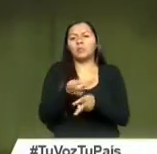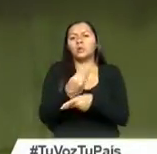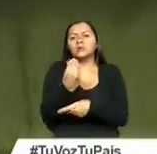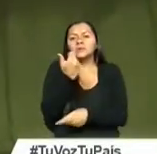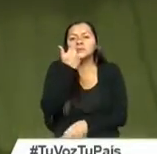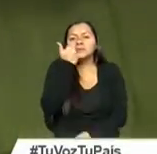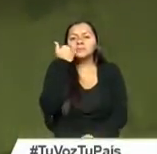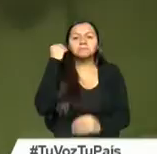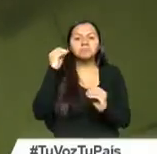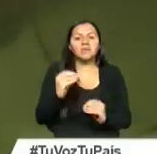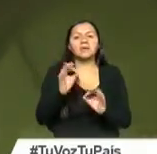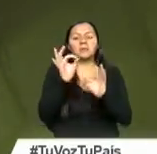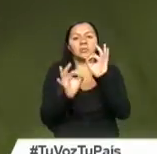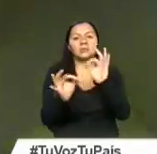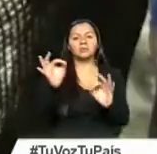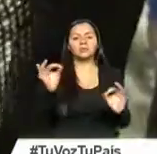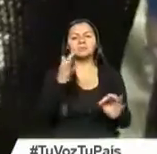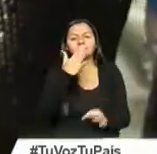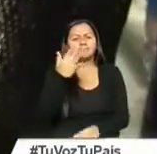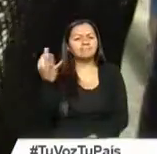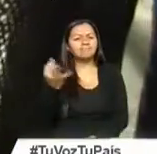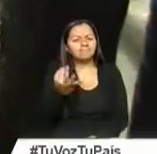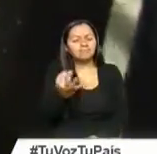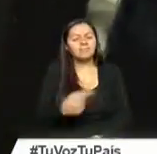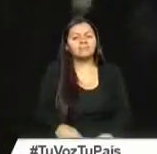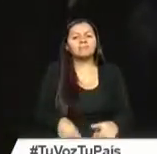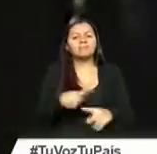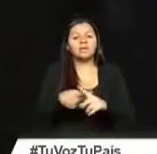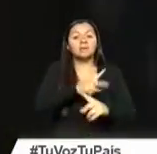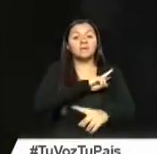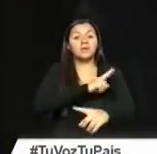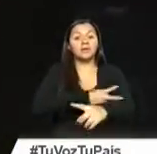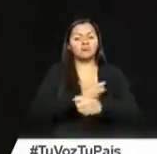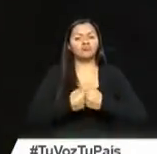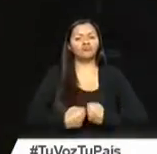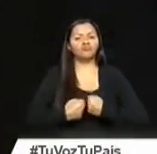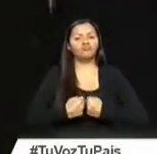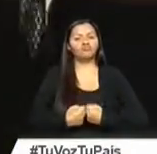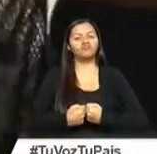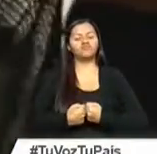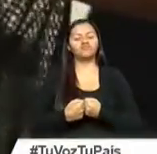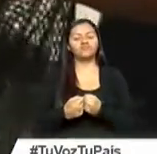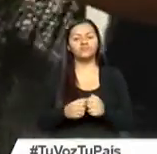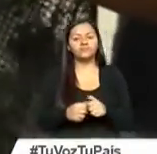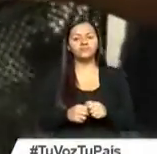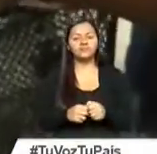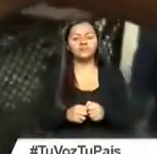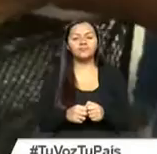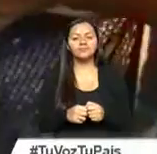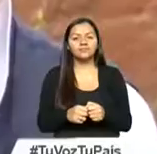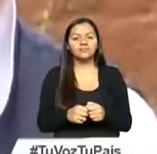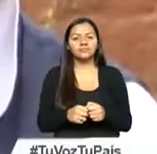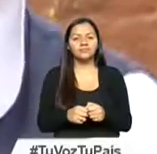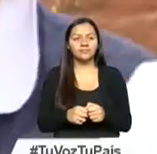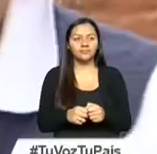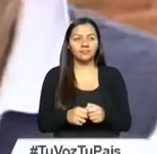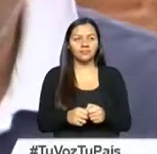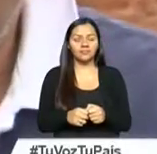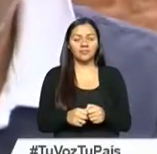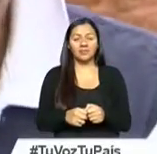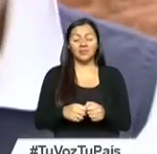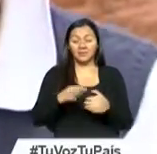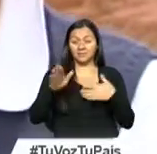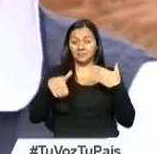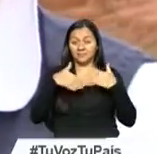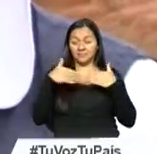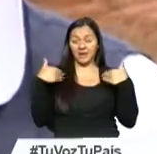Ambos, además de ser deliciosos, tienen un alto porcentaje de proteínas, nutrientes y omega 3. El logro que tuvimos con